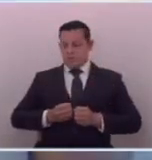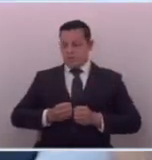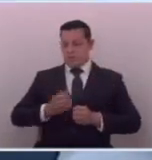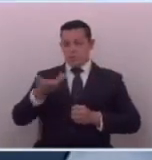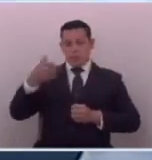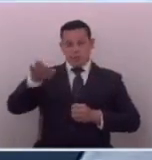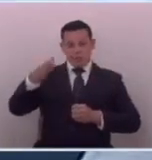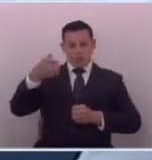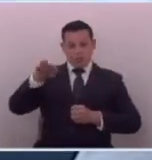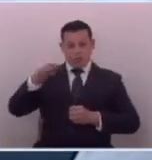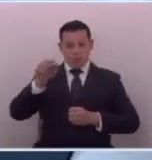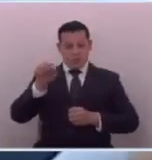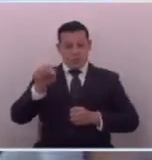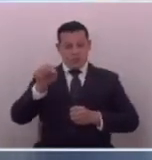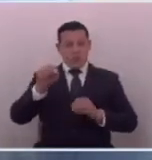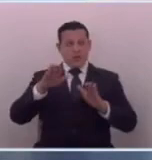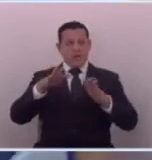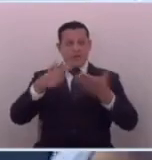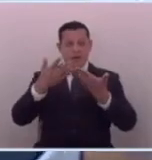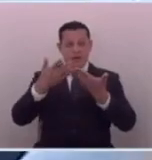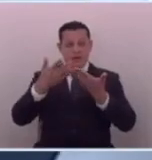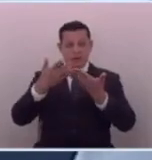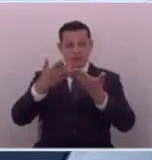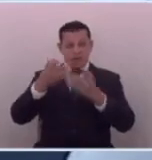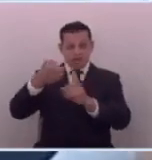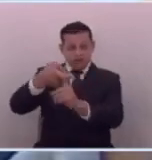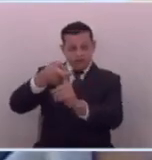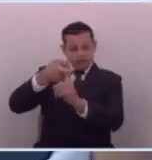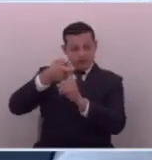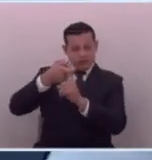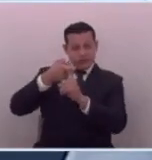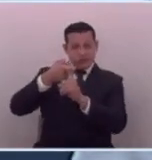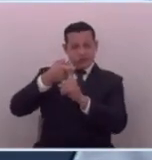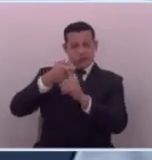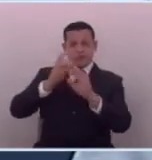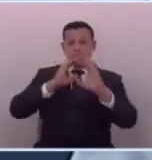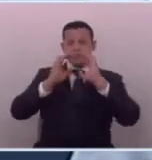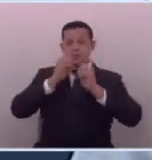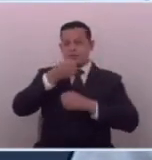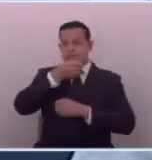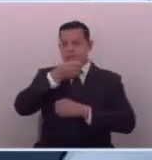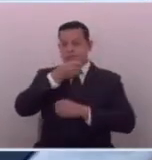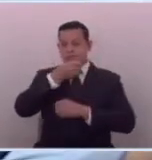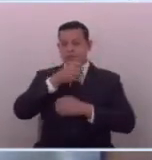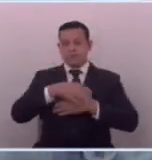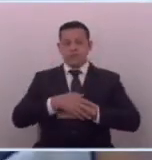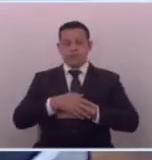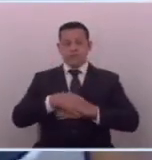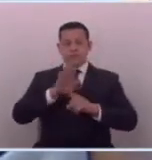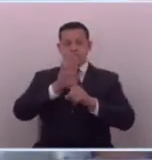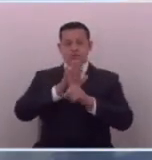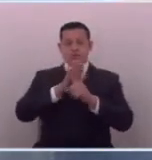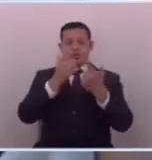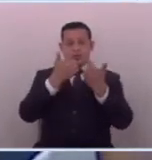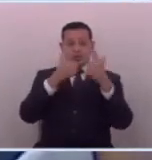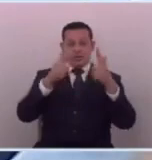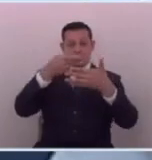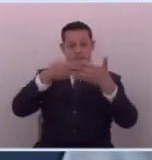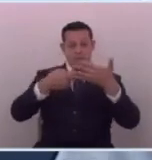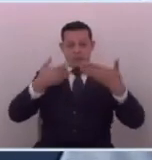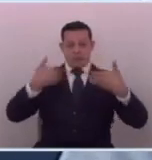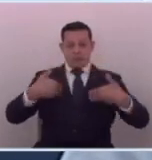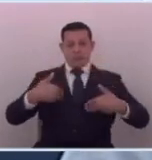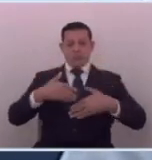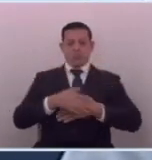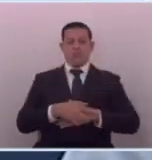utilizadas para coaccionar a periodistas en su libre derecho